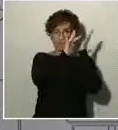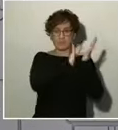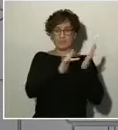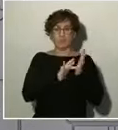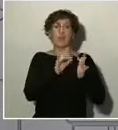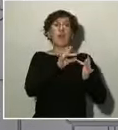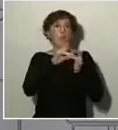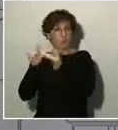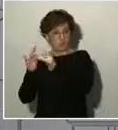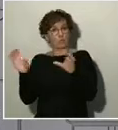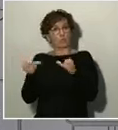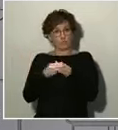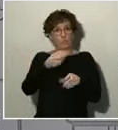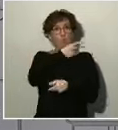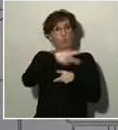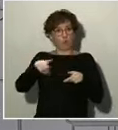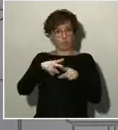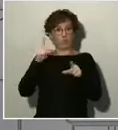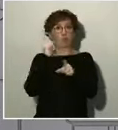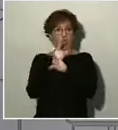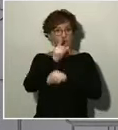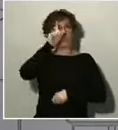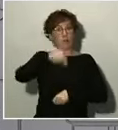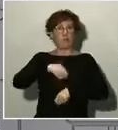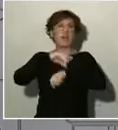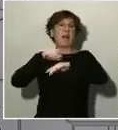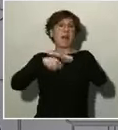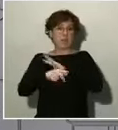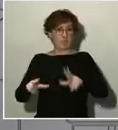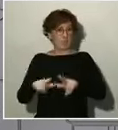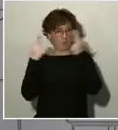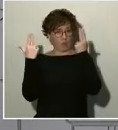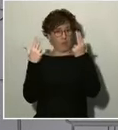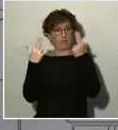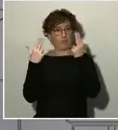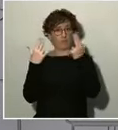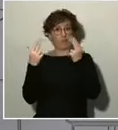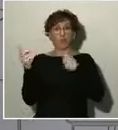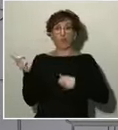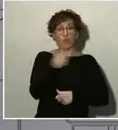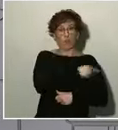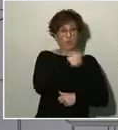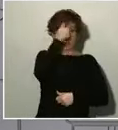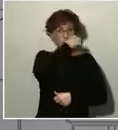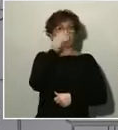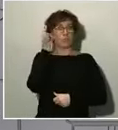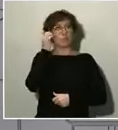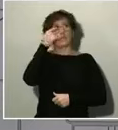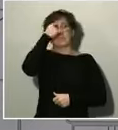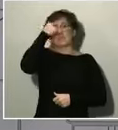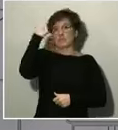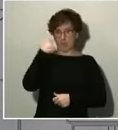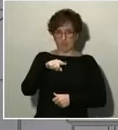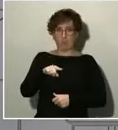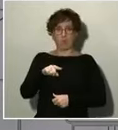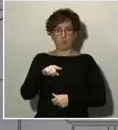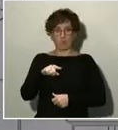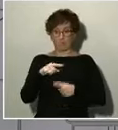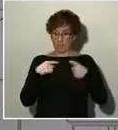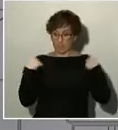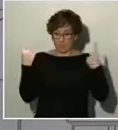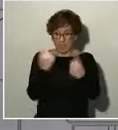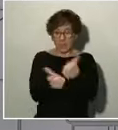los partidos de la oposición, también a los agentes sociales. Todas y todos somos conscientes de que nuestro esfuerzo debe estar,